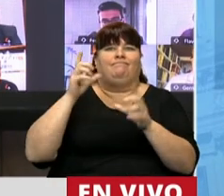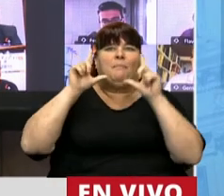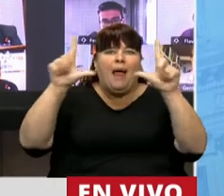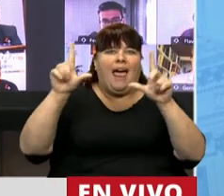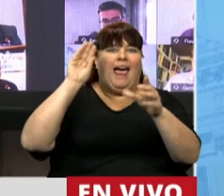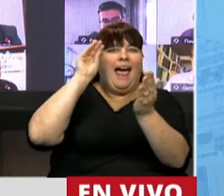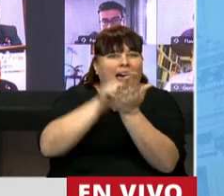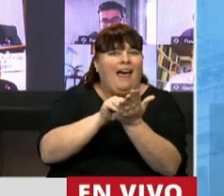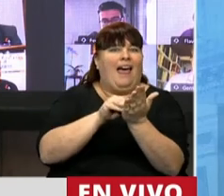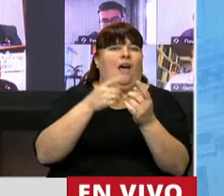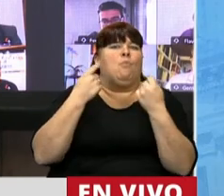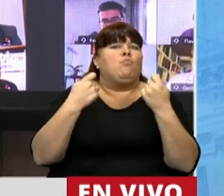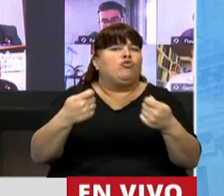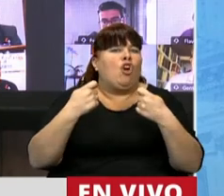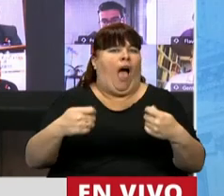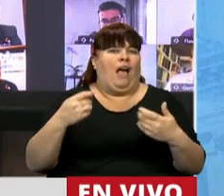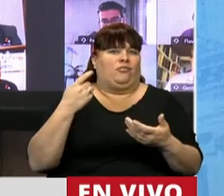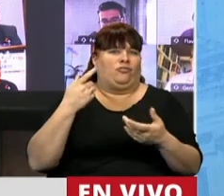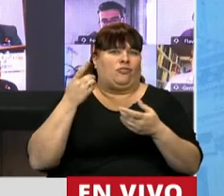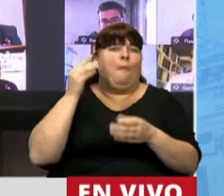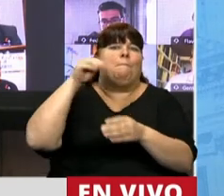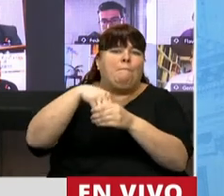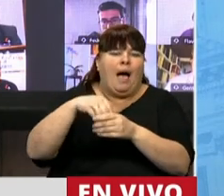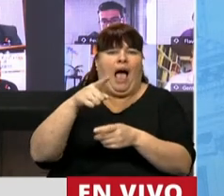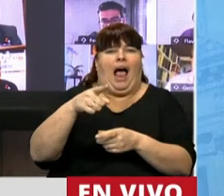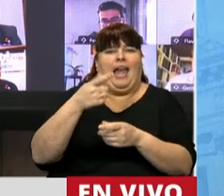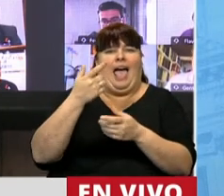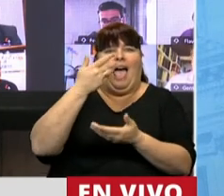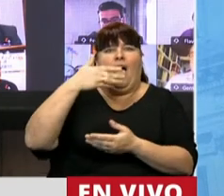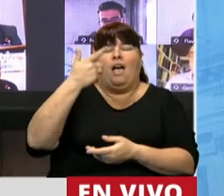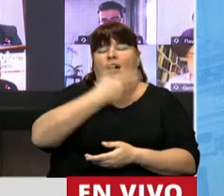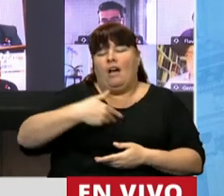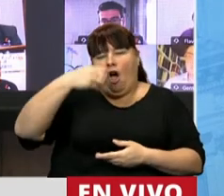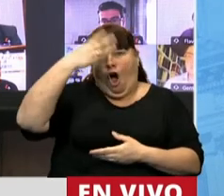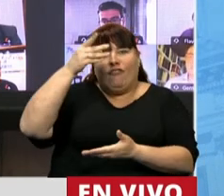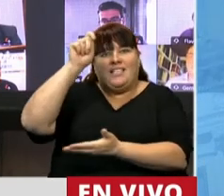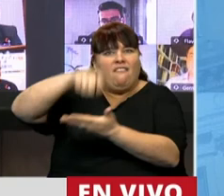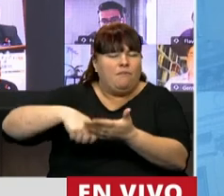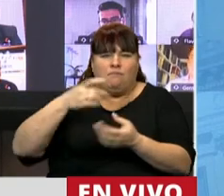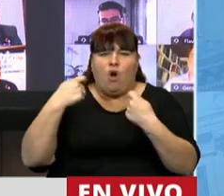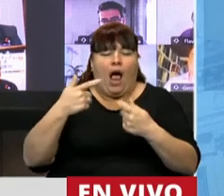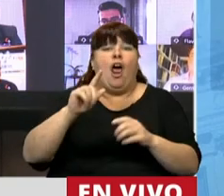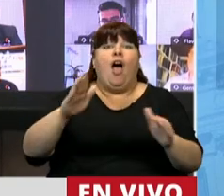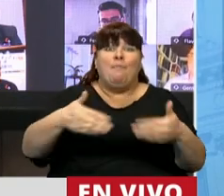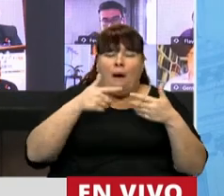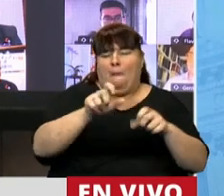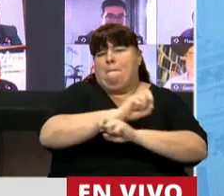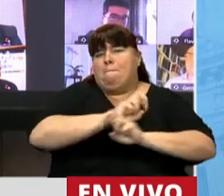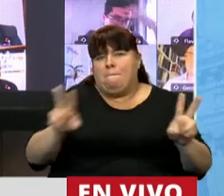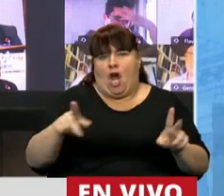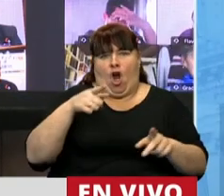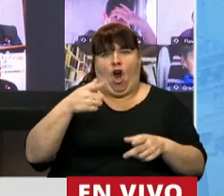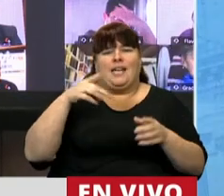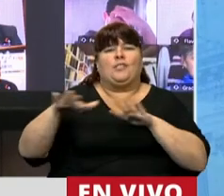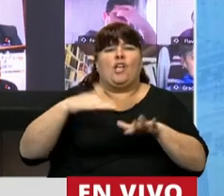jurídica inscrita por el costo que significaba este requisito del instrumento público. La pandemia lo que hizo fue profundizar el sistema